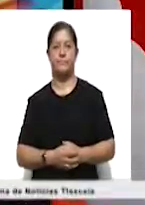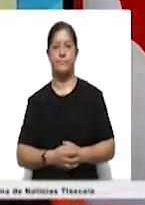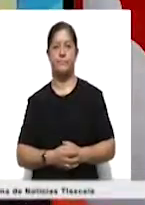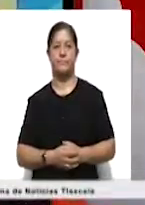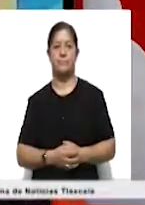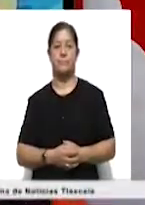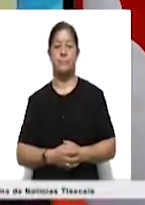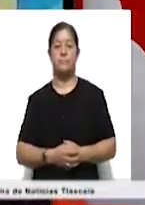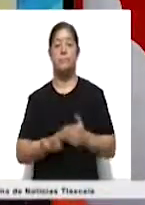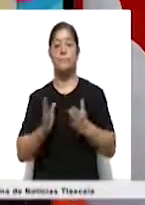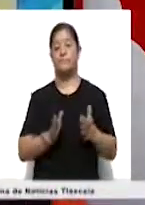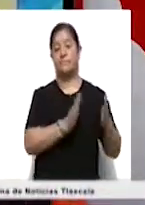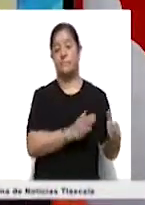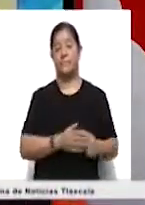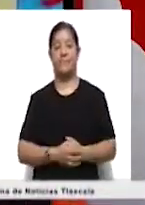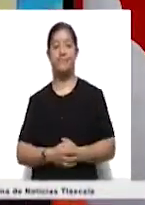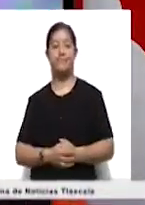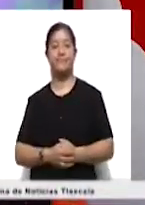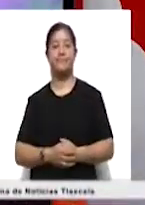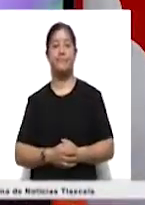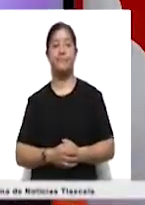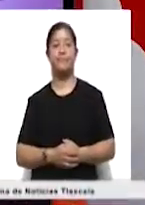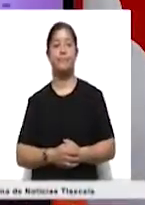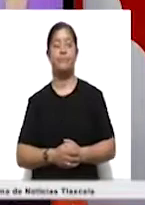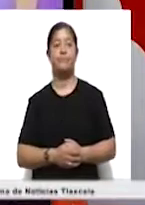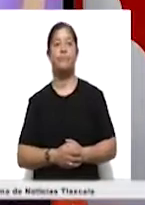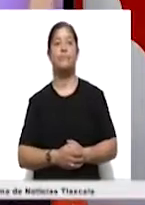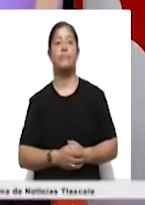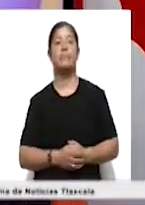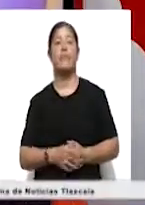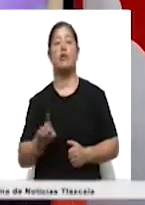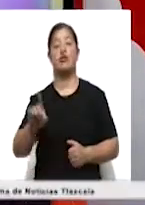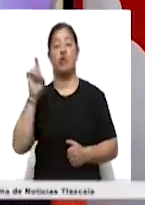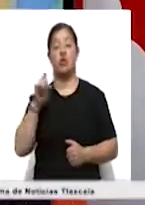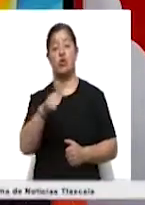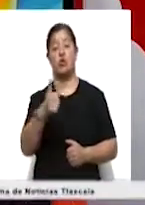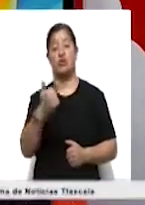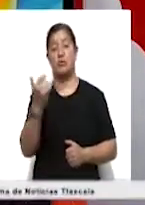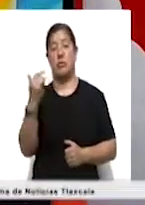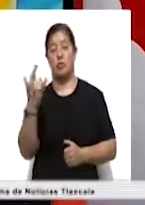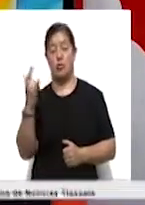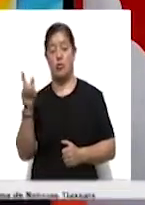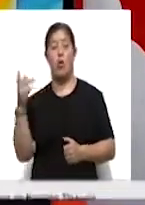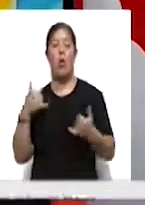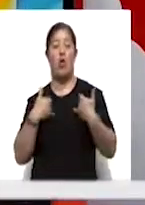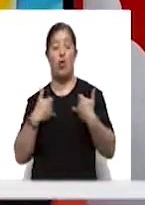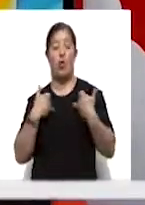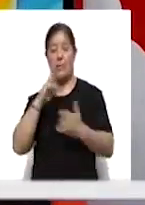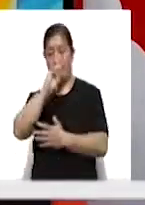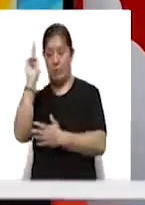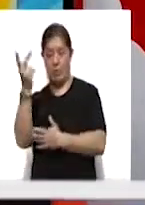Y cambiemos de información el domingo 11 de julio. Estudiantes que presentaron examen de admisión a la Unidad Profesional